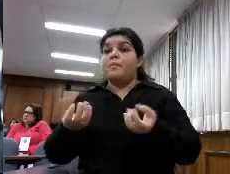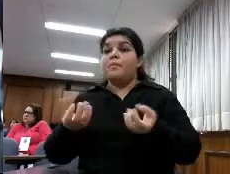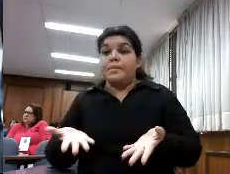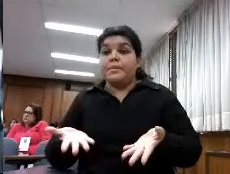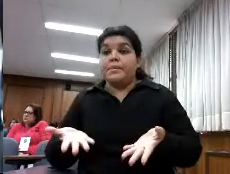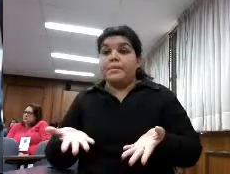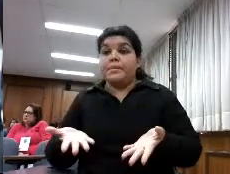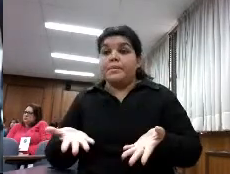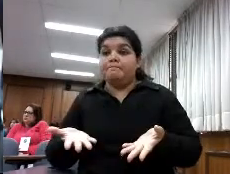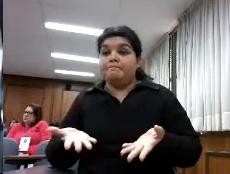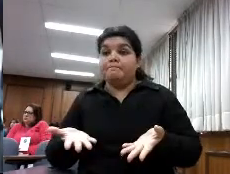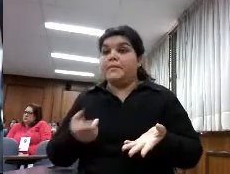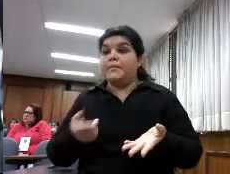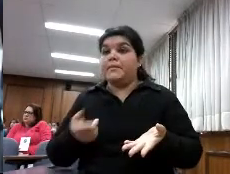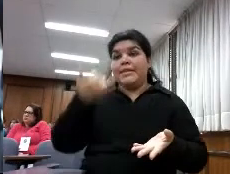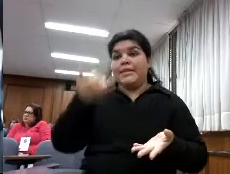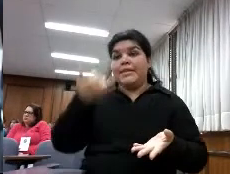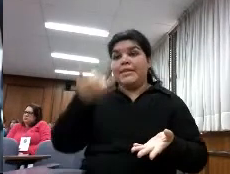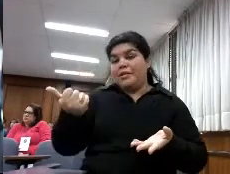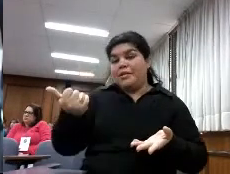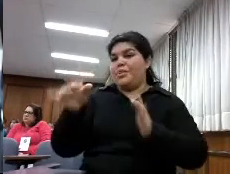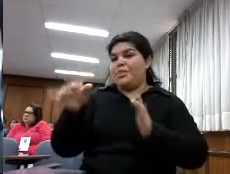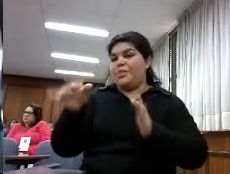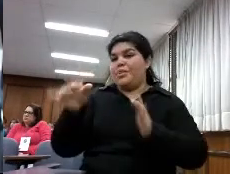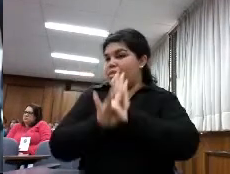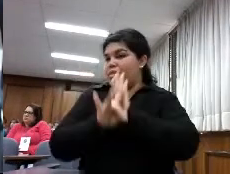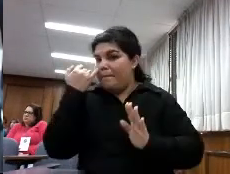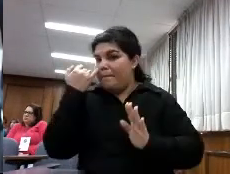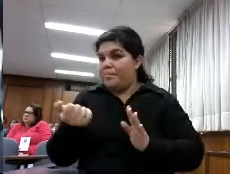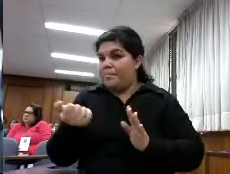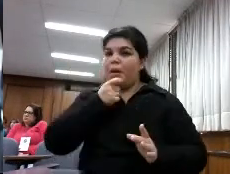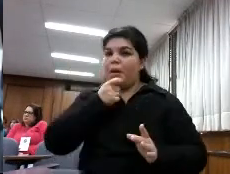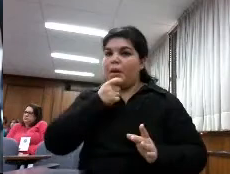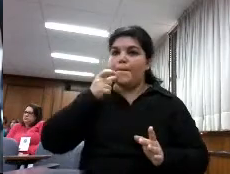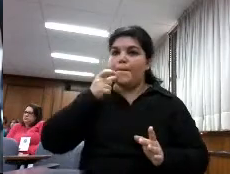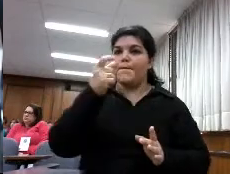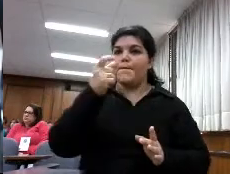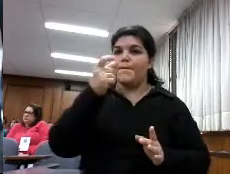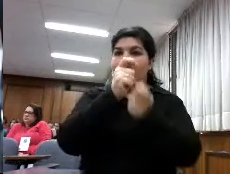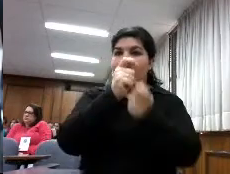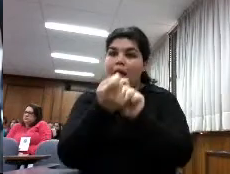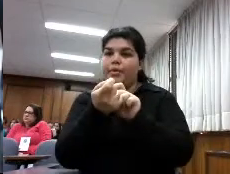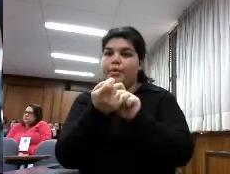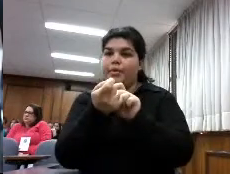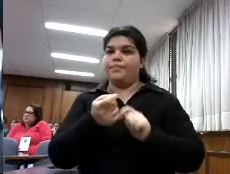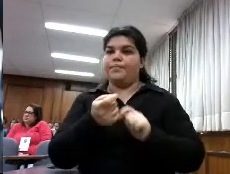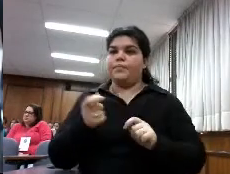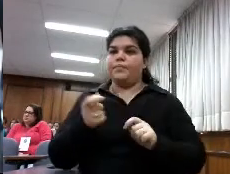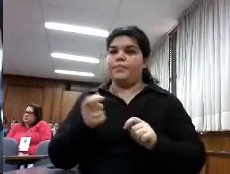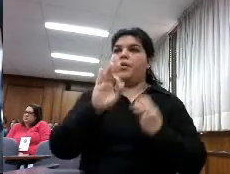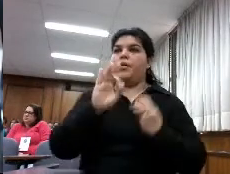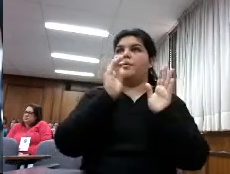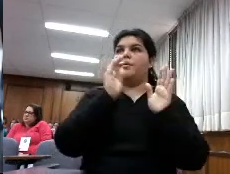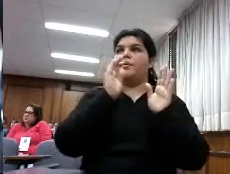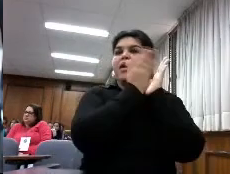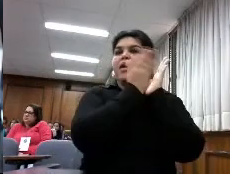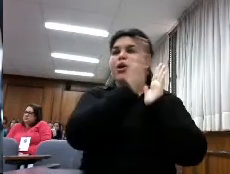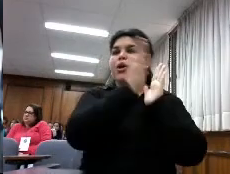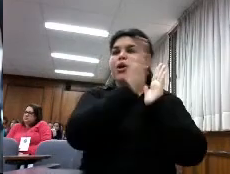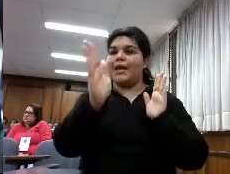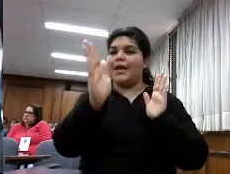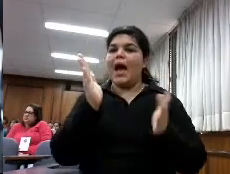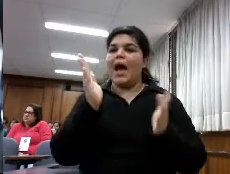cuando yo hago una traducción en Google y cambio una palabra si me dice bibliotecas académicas cuando habla bibliotecas